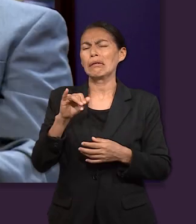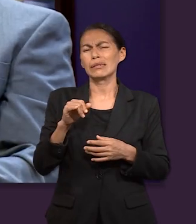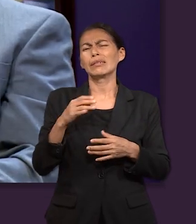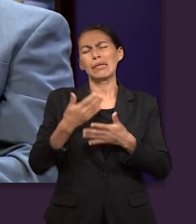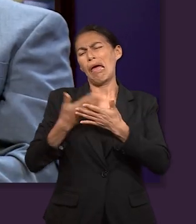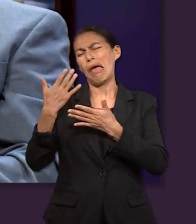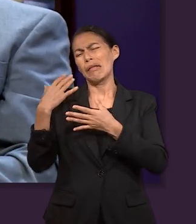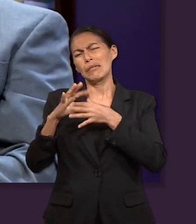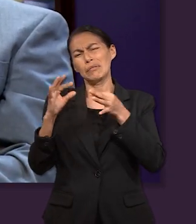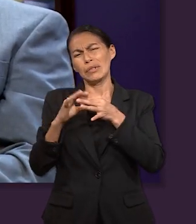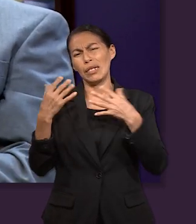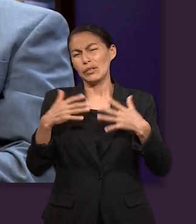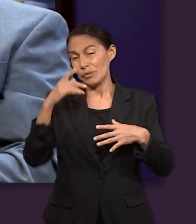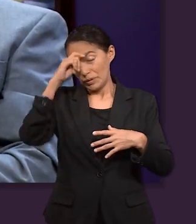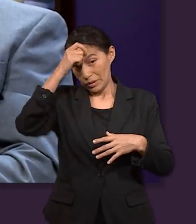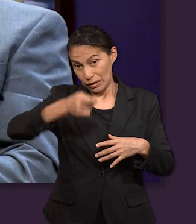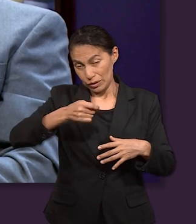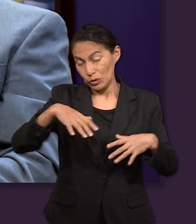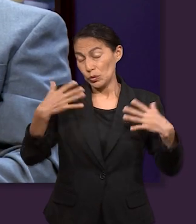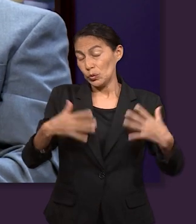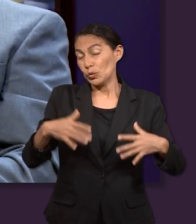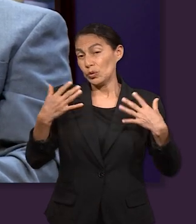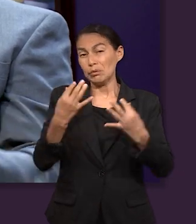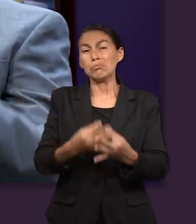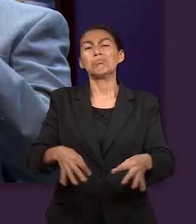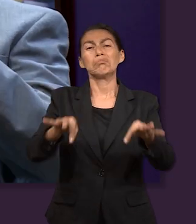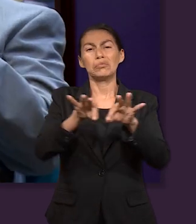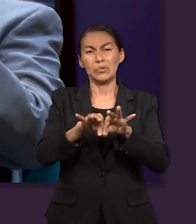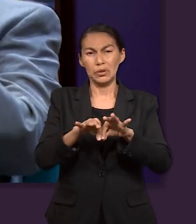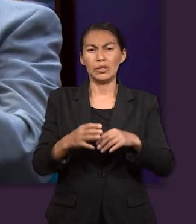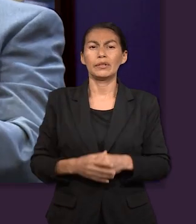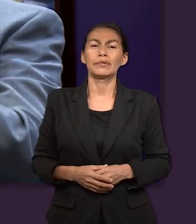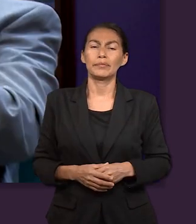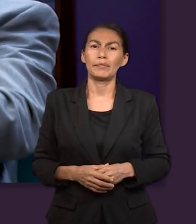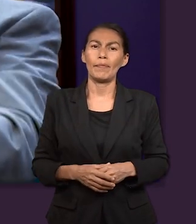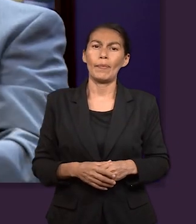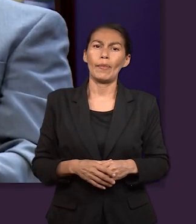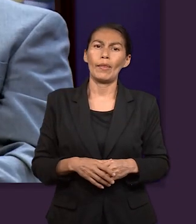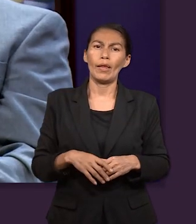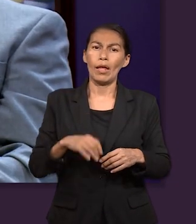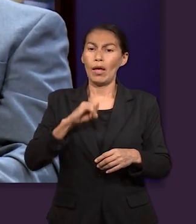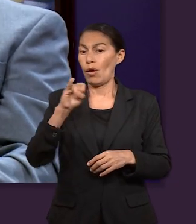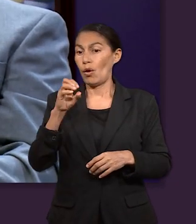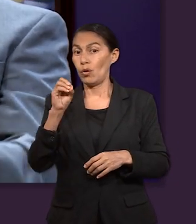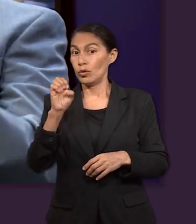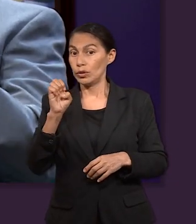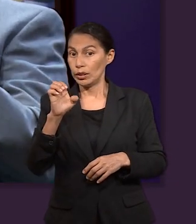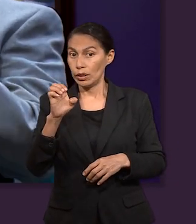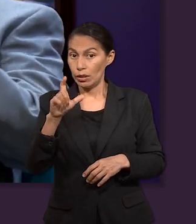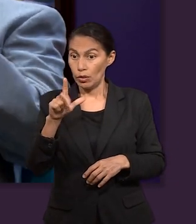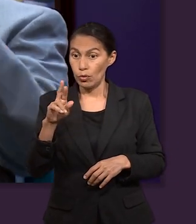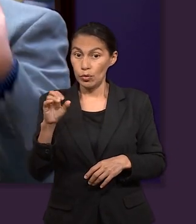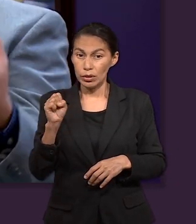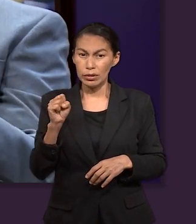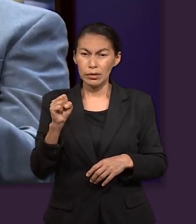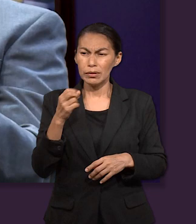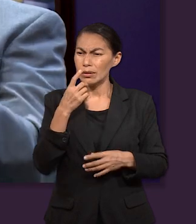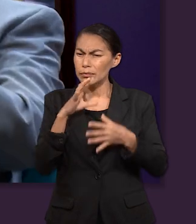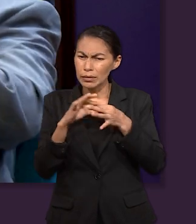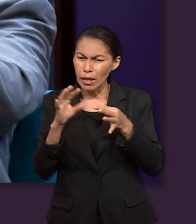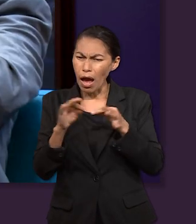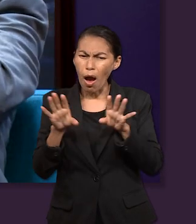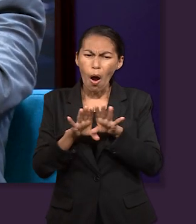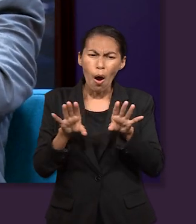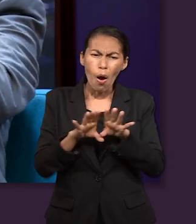platicado en lecciones anteriores, la importancia de las bendiciones que daba el patriarca. José Luis nos platicaba cómo era importante. Una de las funciones del